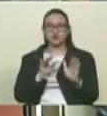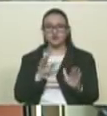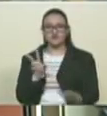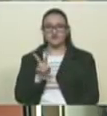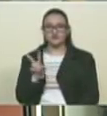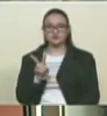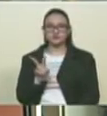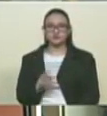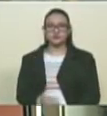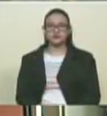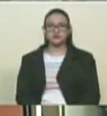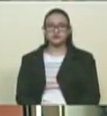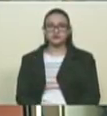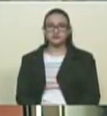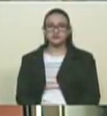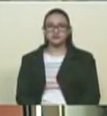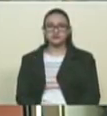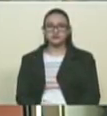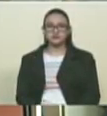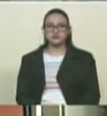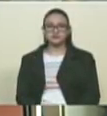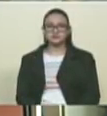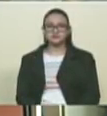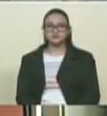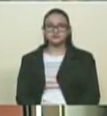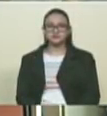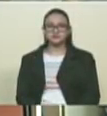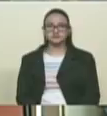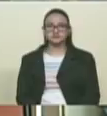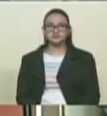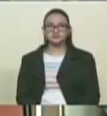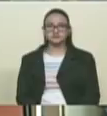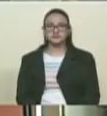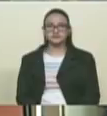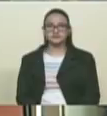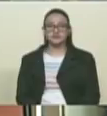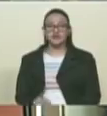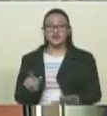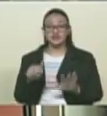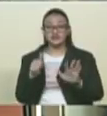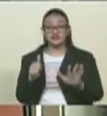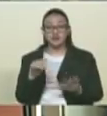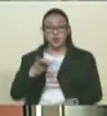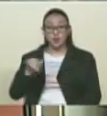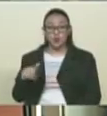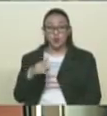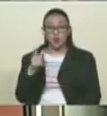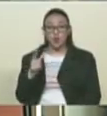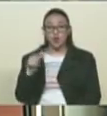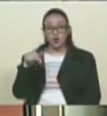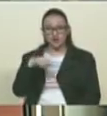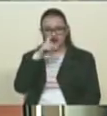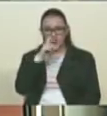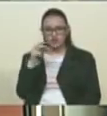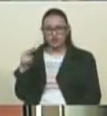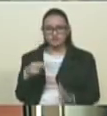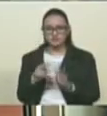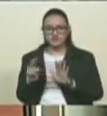Bolivariana de Venezuela. Verbigracia. El día 16 de julio de este año 2017,